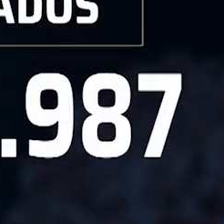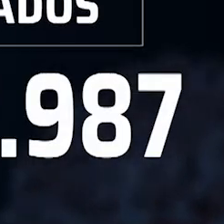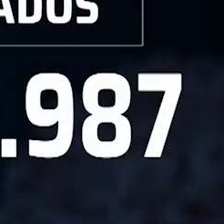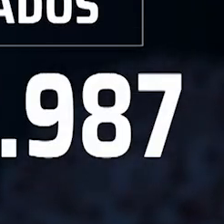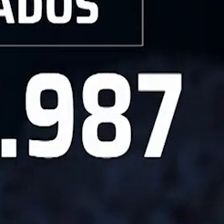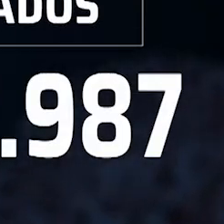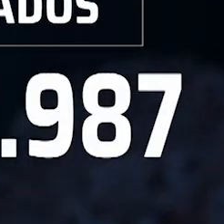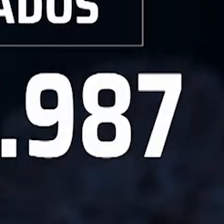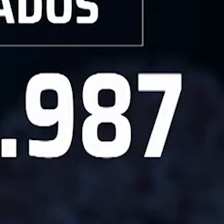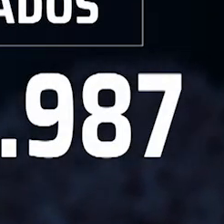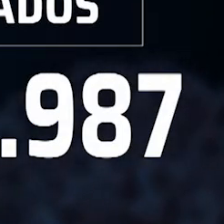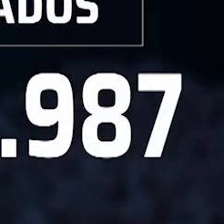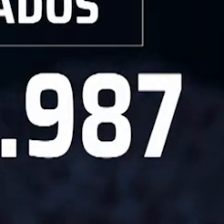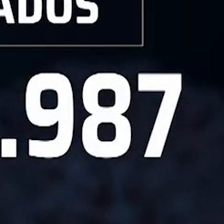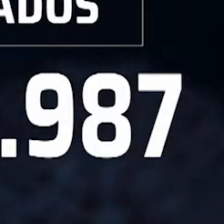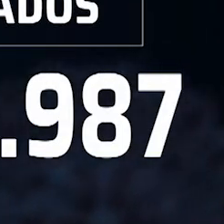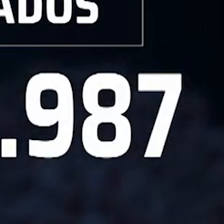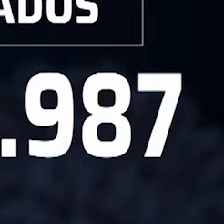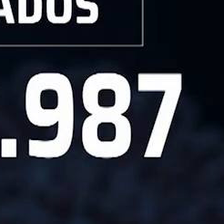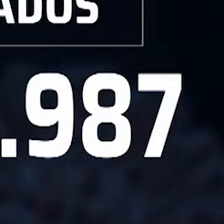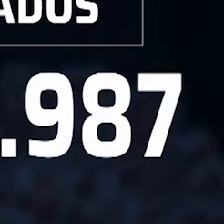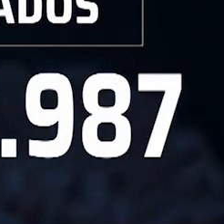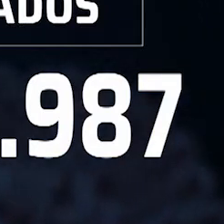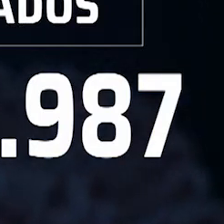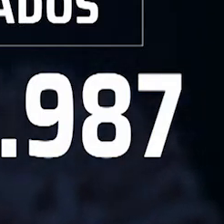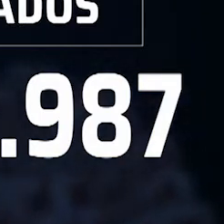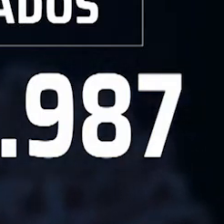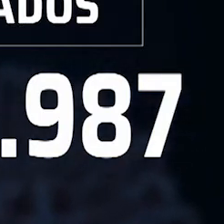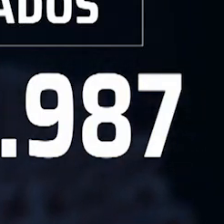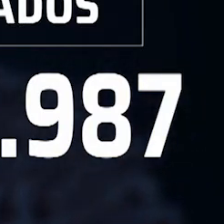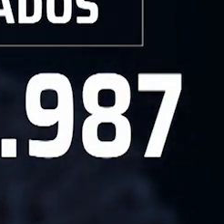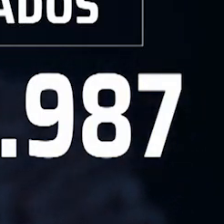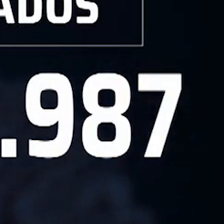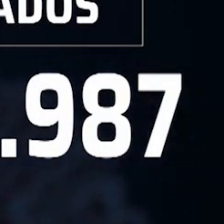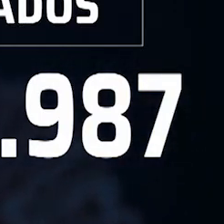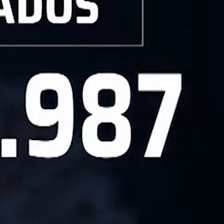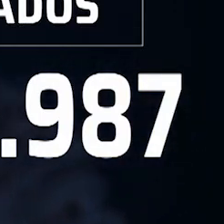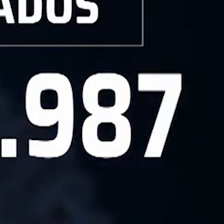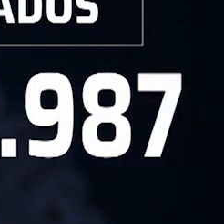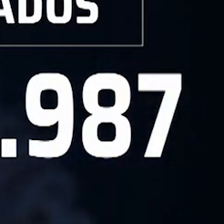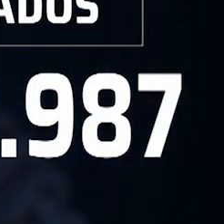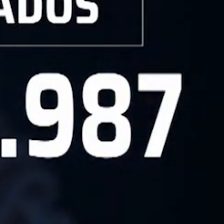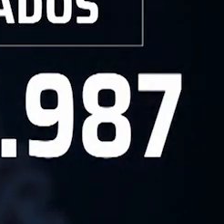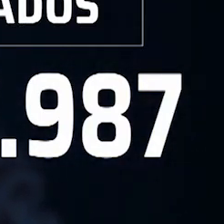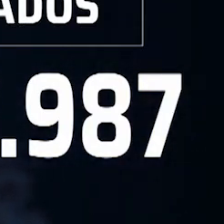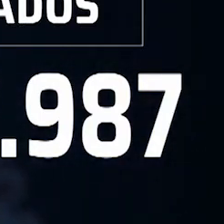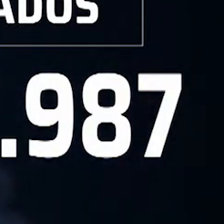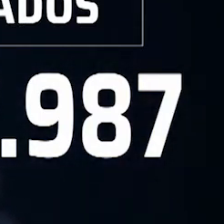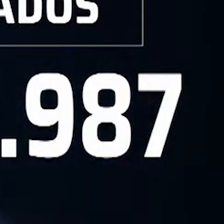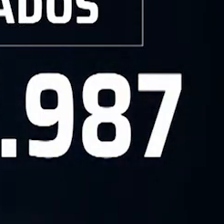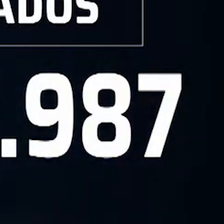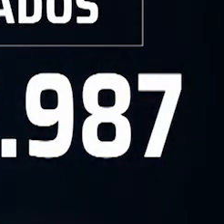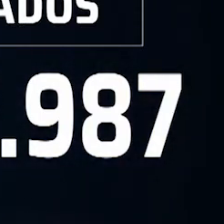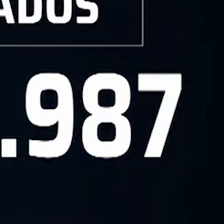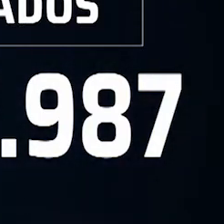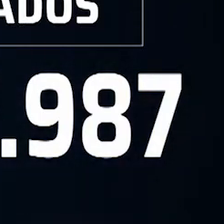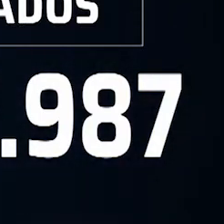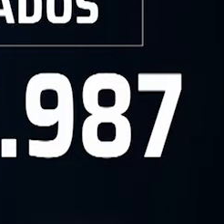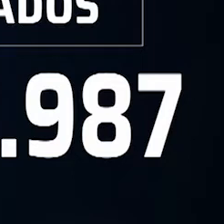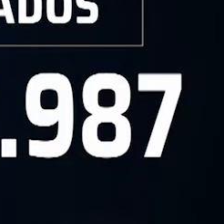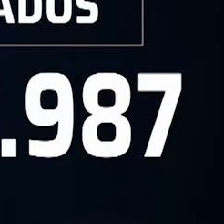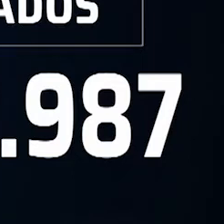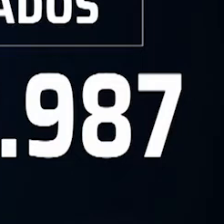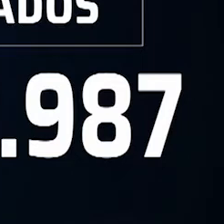623,035 nuevos contagios. 94,227